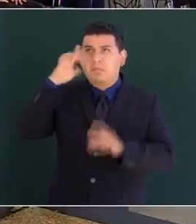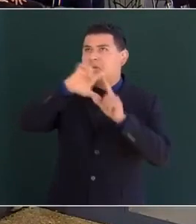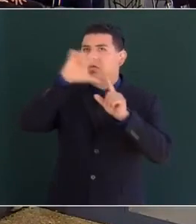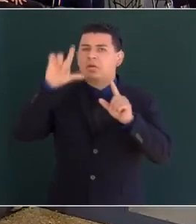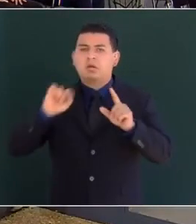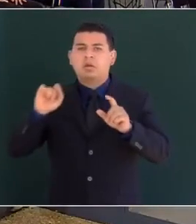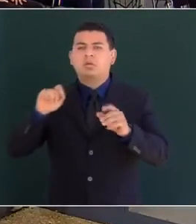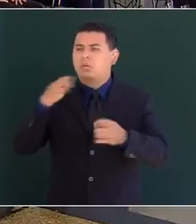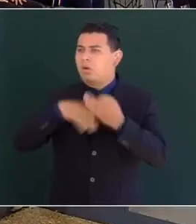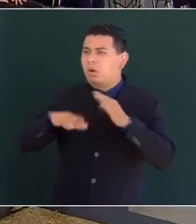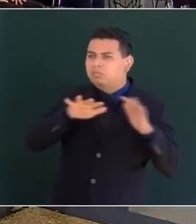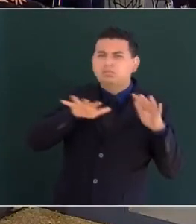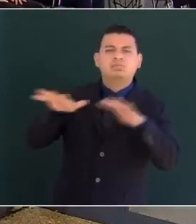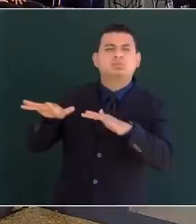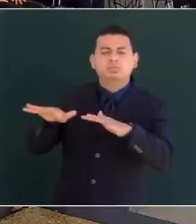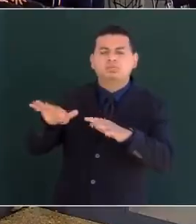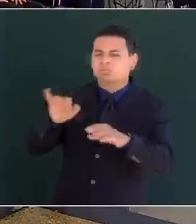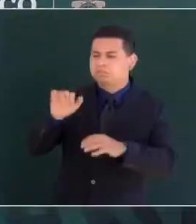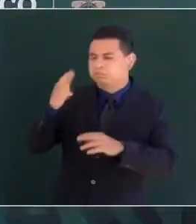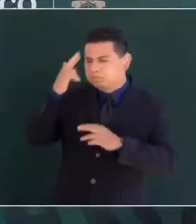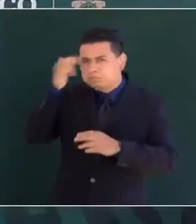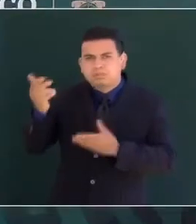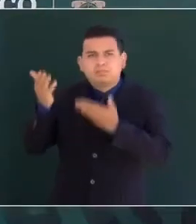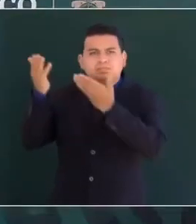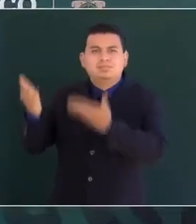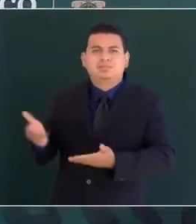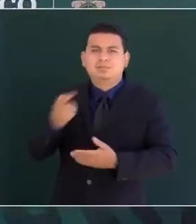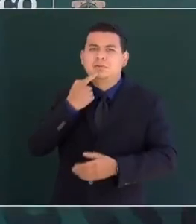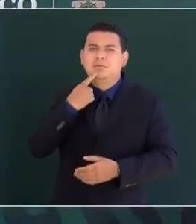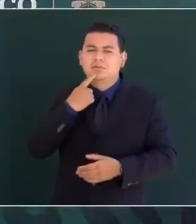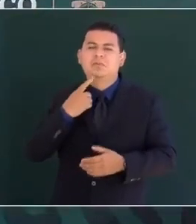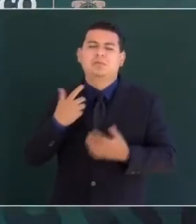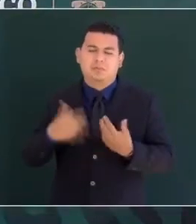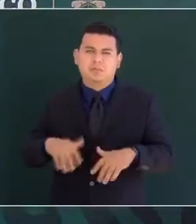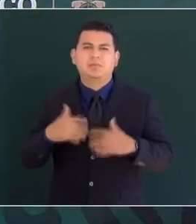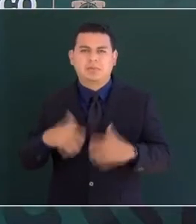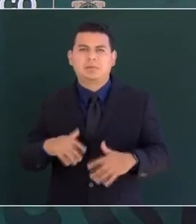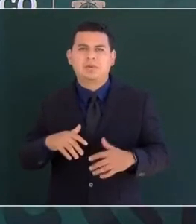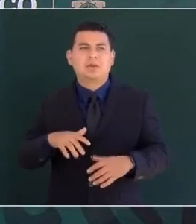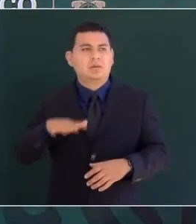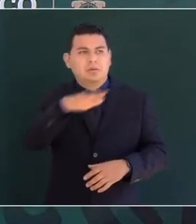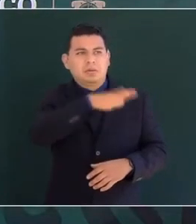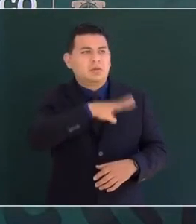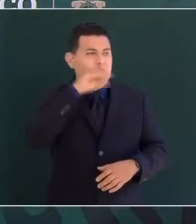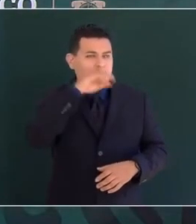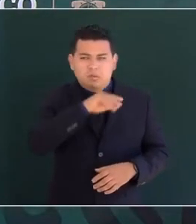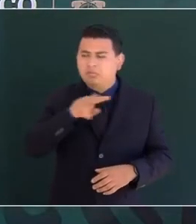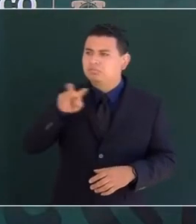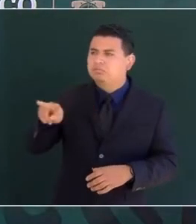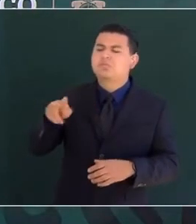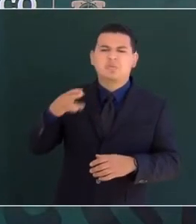los afroamericanos.